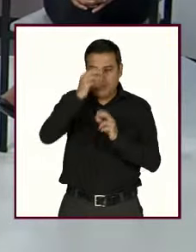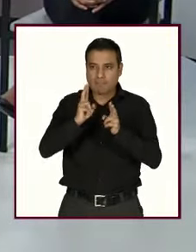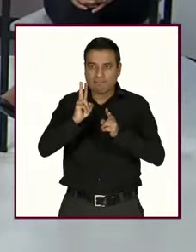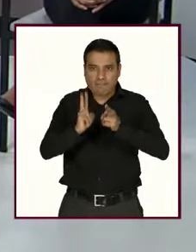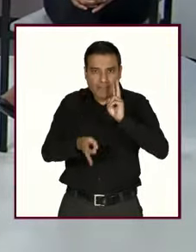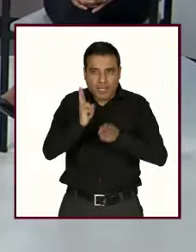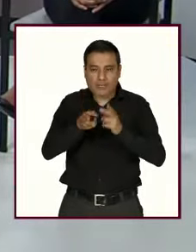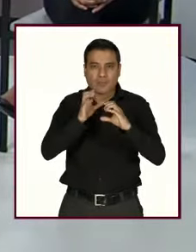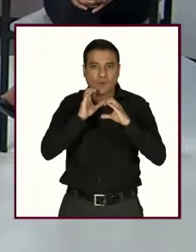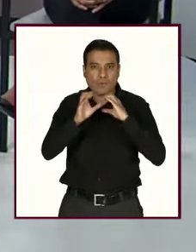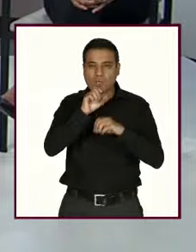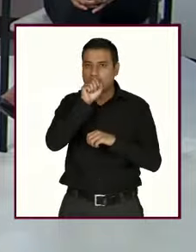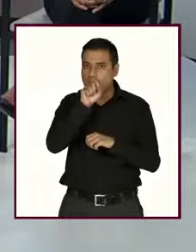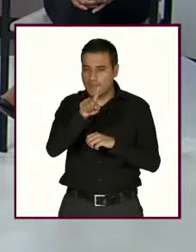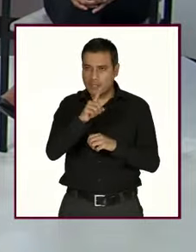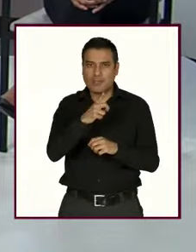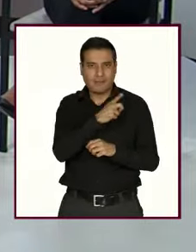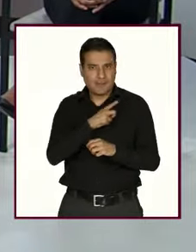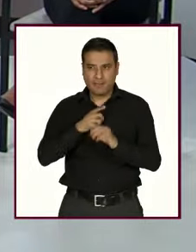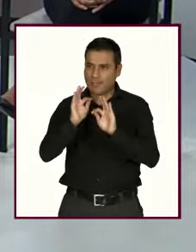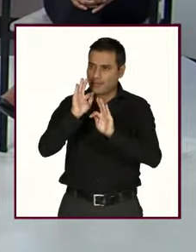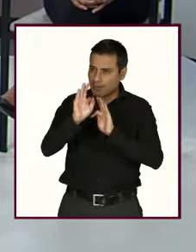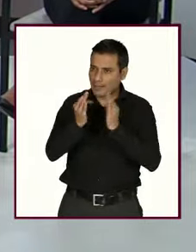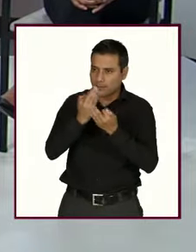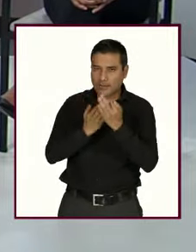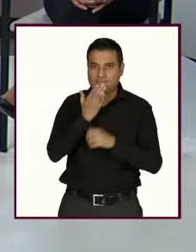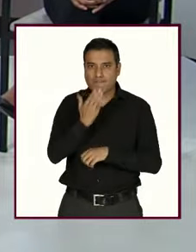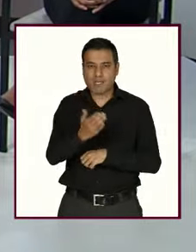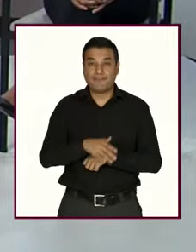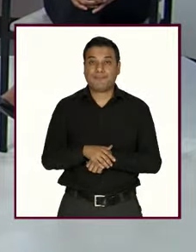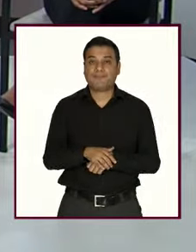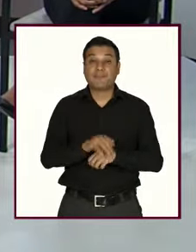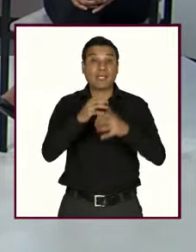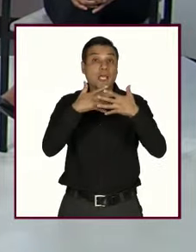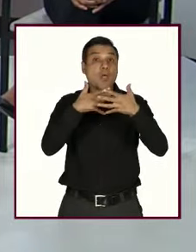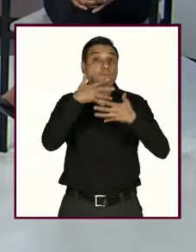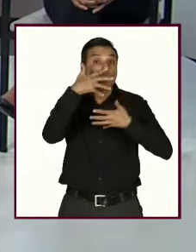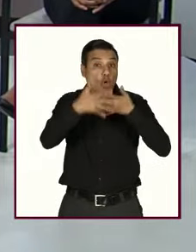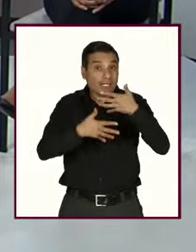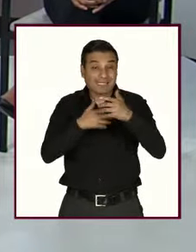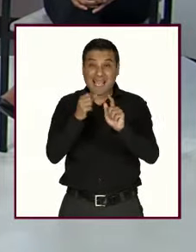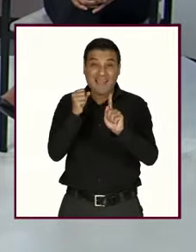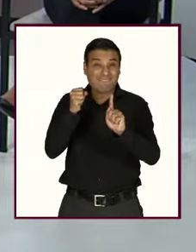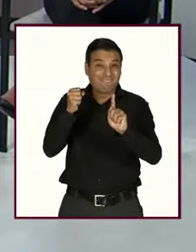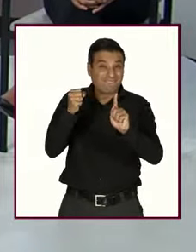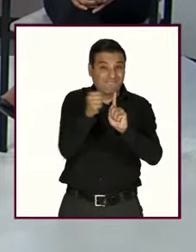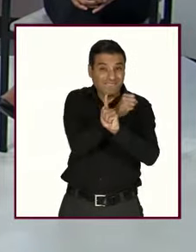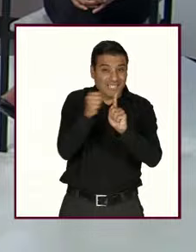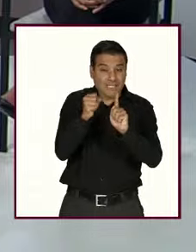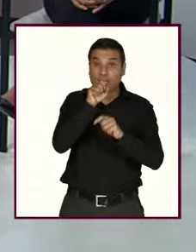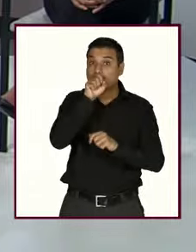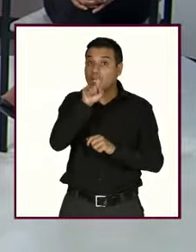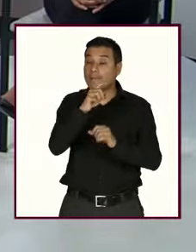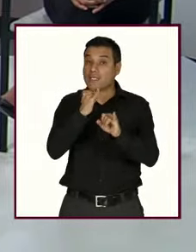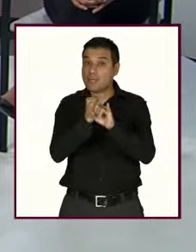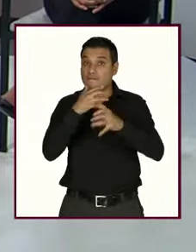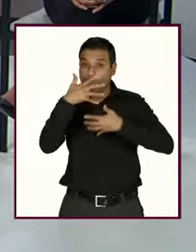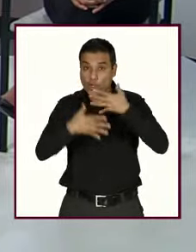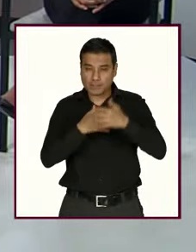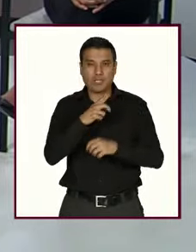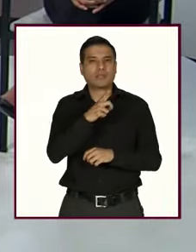cabo un trato correcto y evitar las violencias tanto físicas como las violencias electrónicas